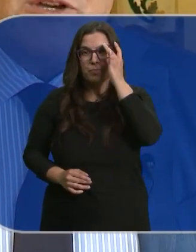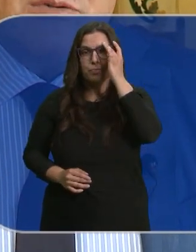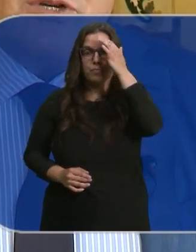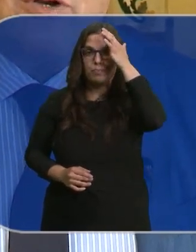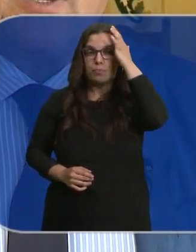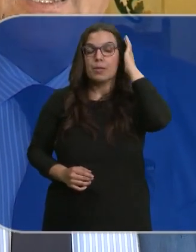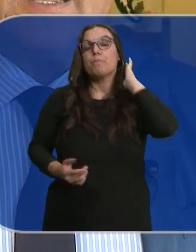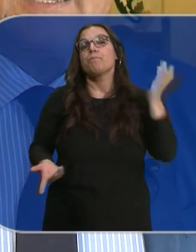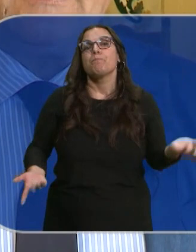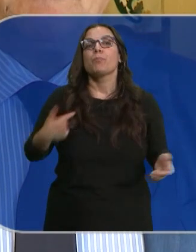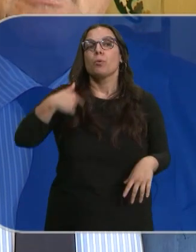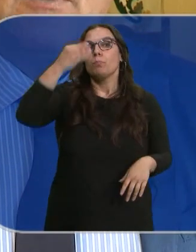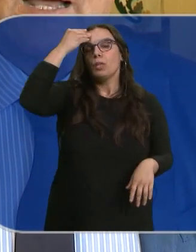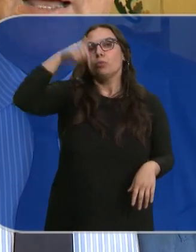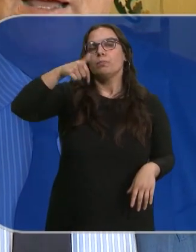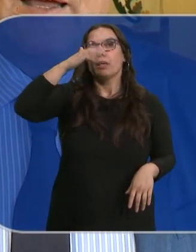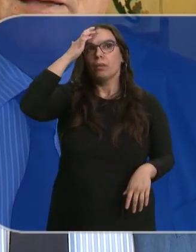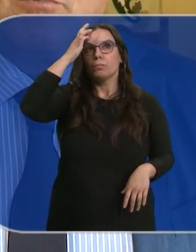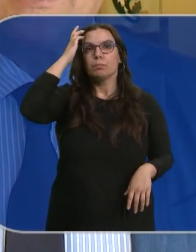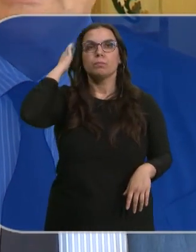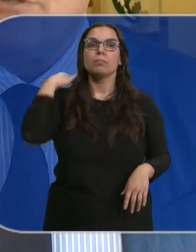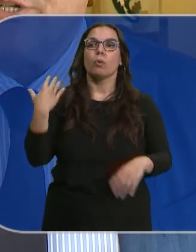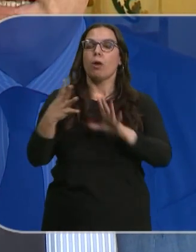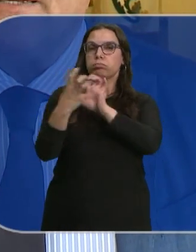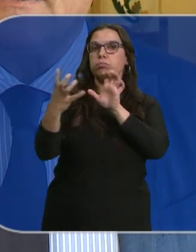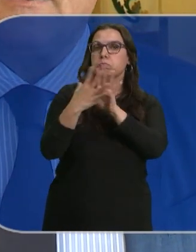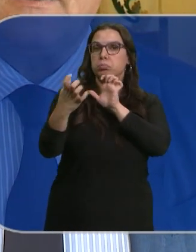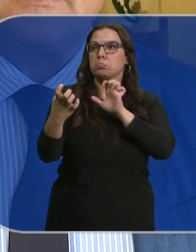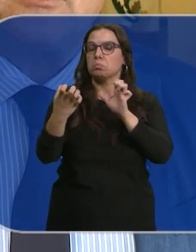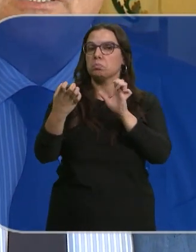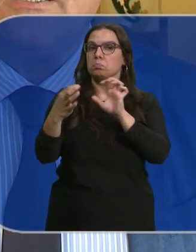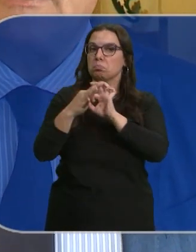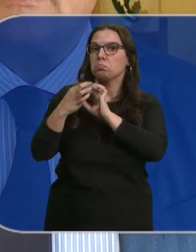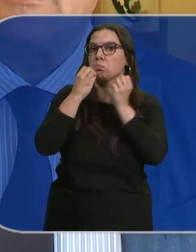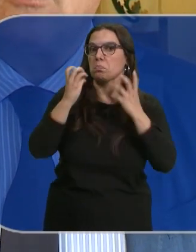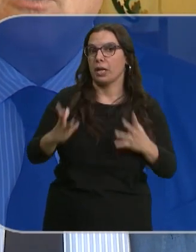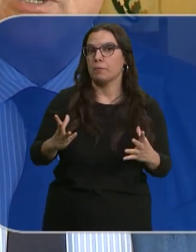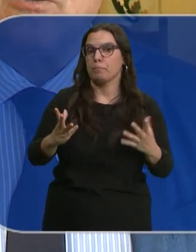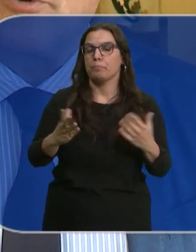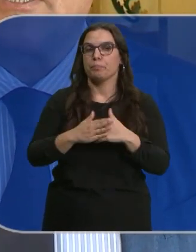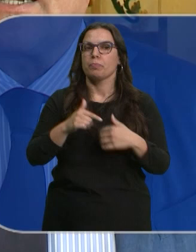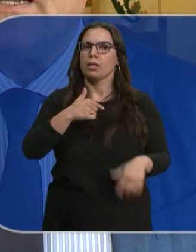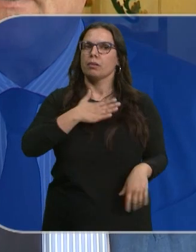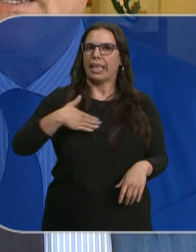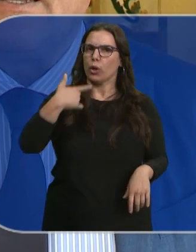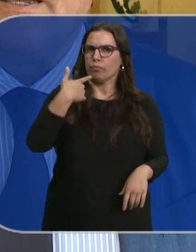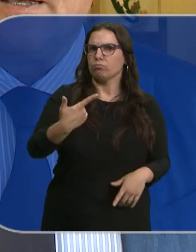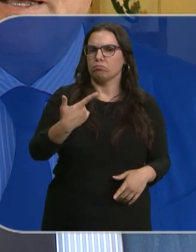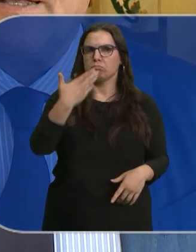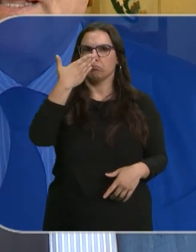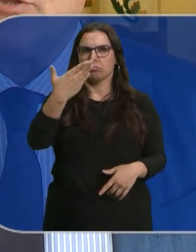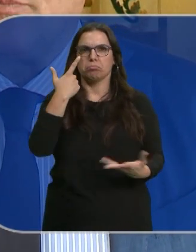Bueno, yo creo que aquí ha habido una buena sintonía. En ese sentido, yo lo quiero poner de relieve,